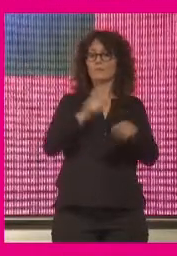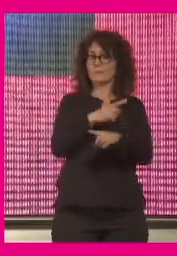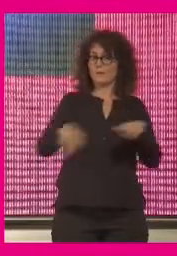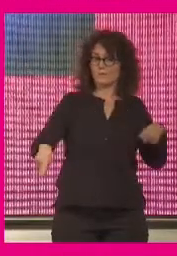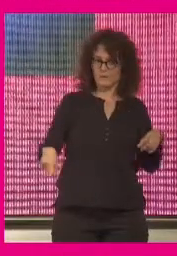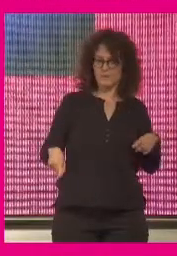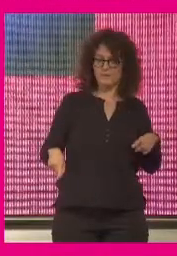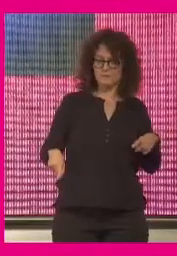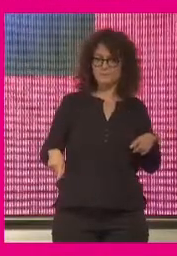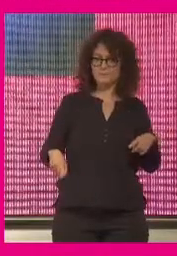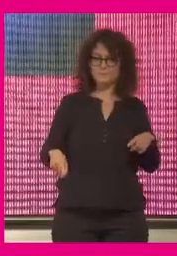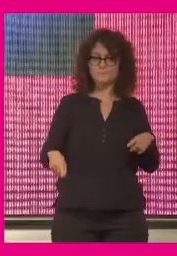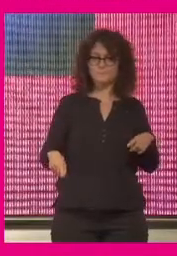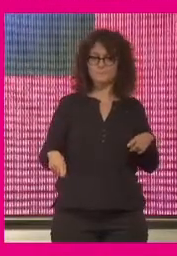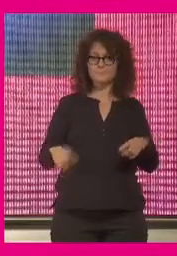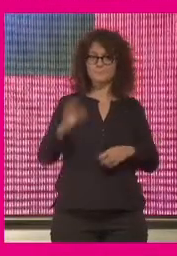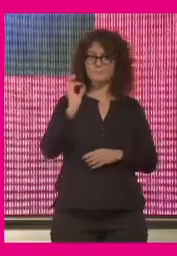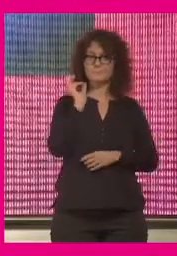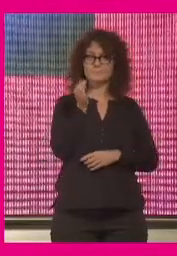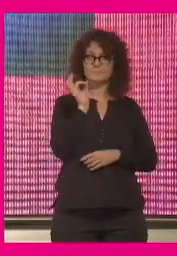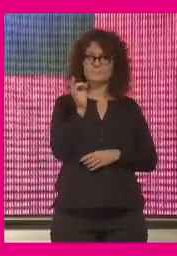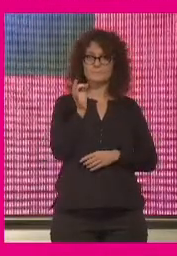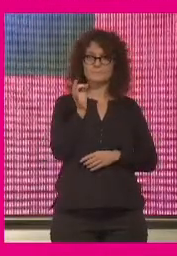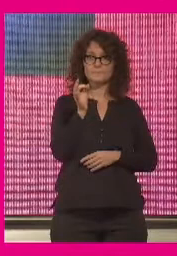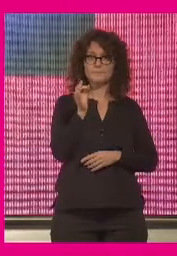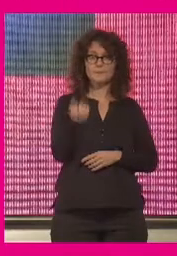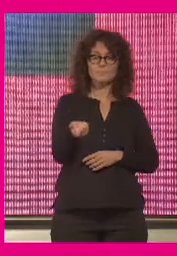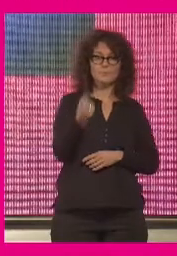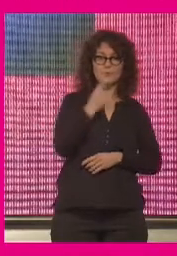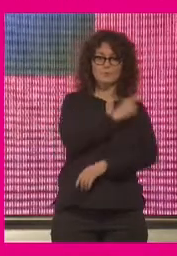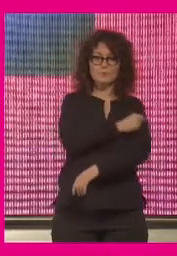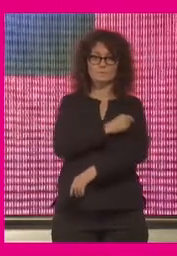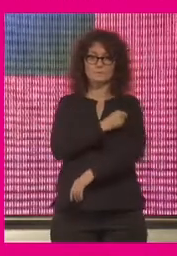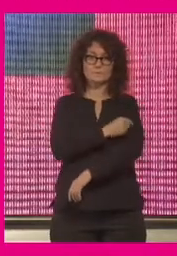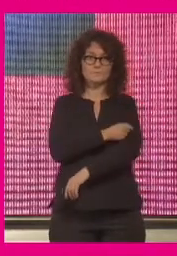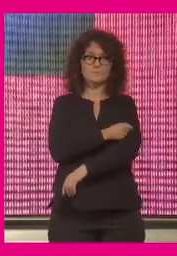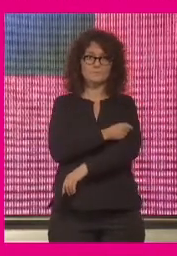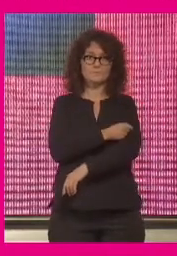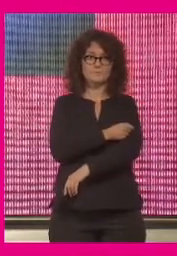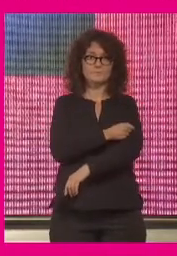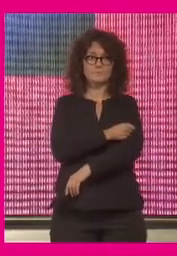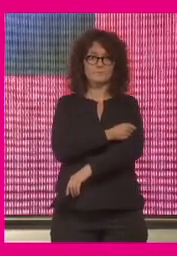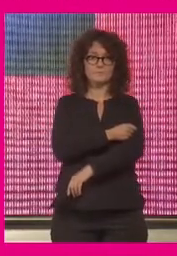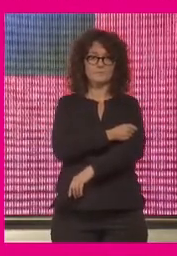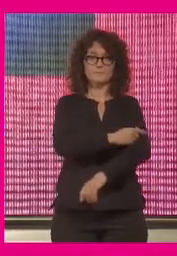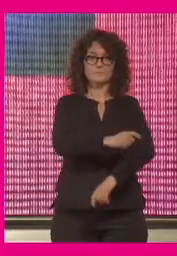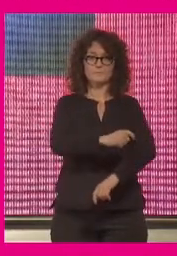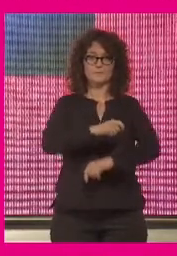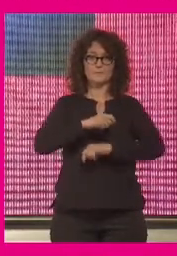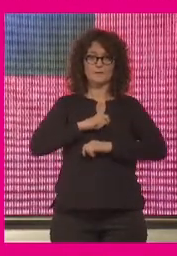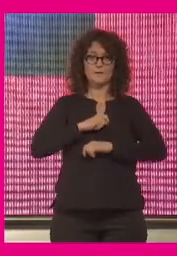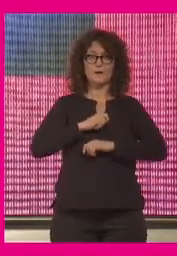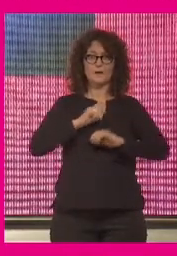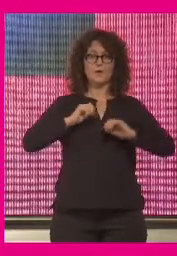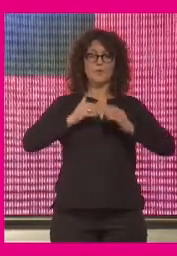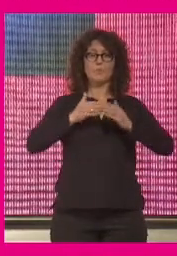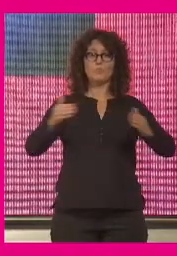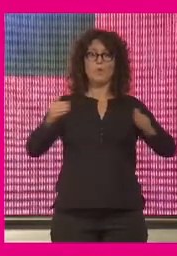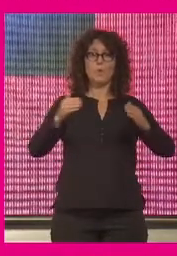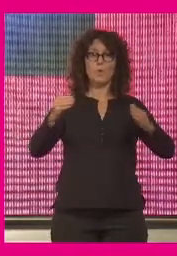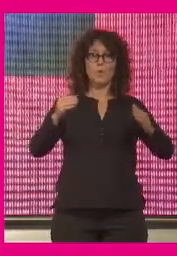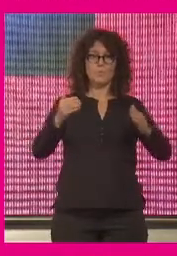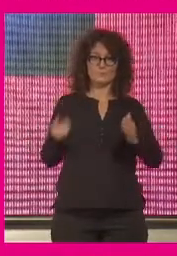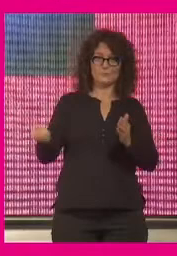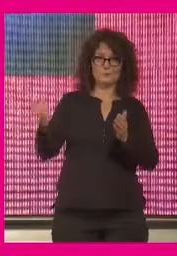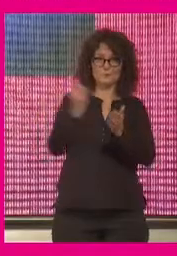que las soluciones, los medicamentos y las vacunas nos van a volver a poner en la casilla de salida de donde